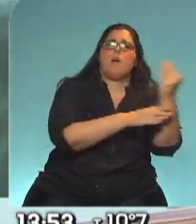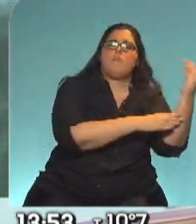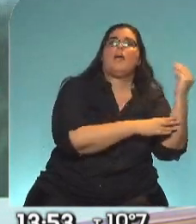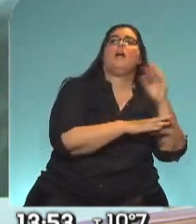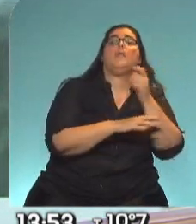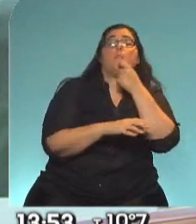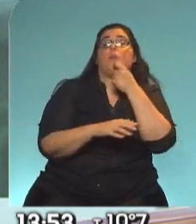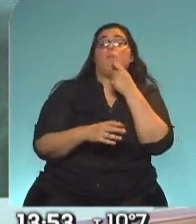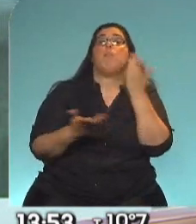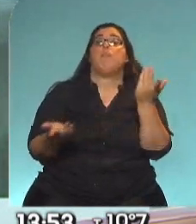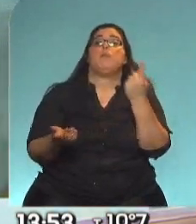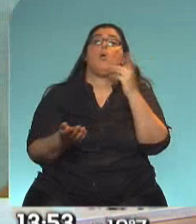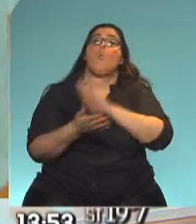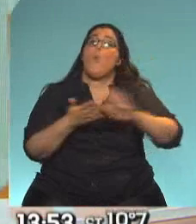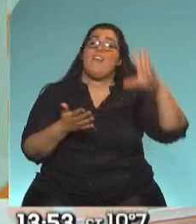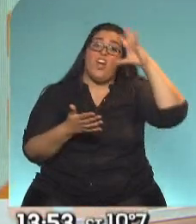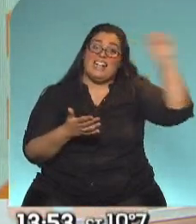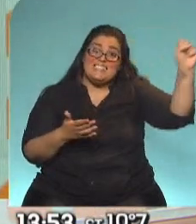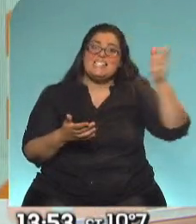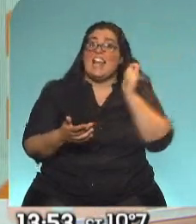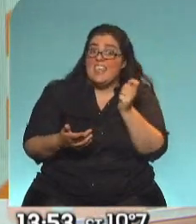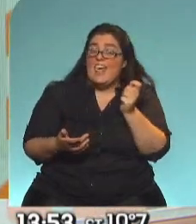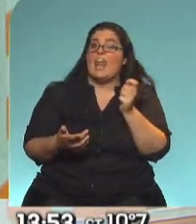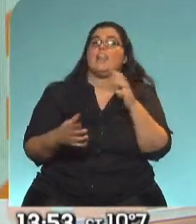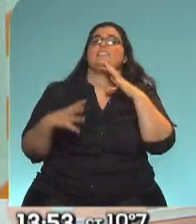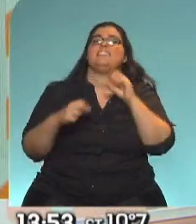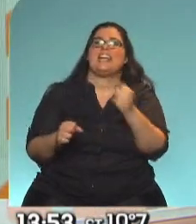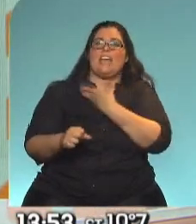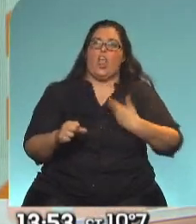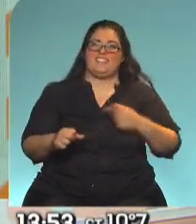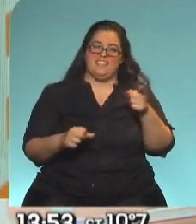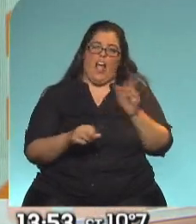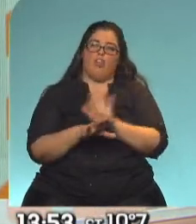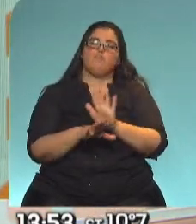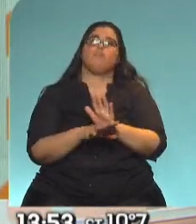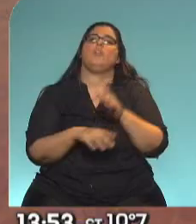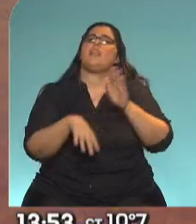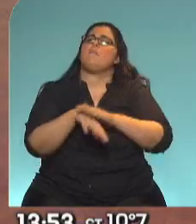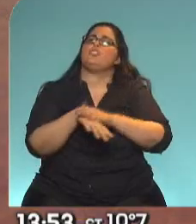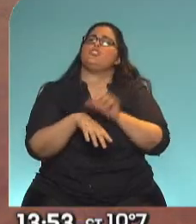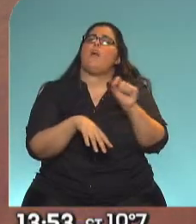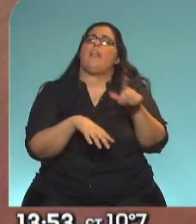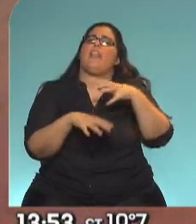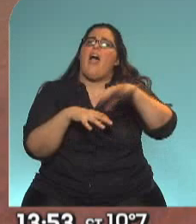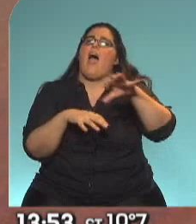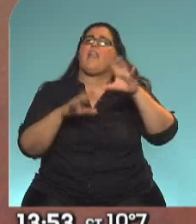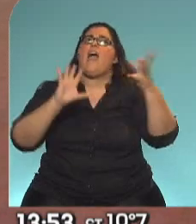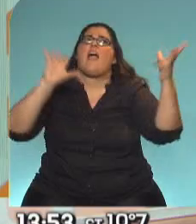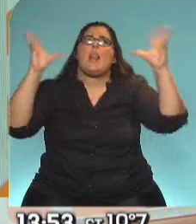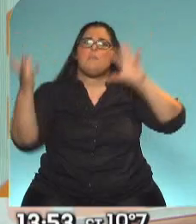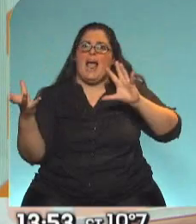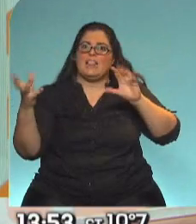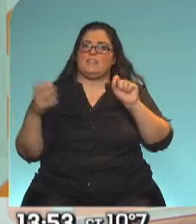su nuevo canciller, quien va a ser su nuevo canciller, el secretario de Estado, el encargado del área climática,